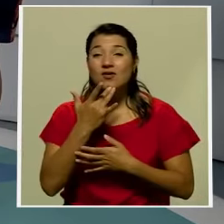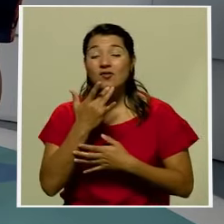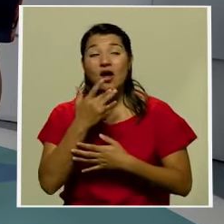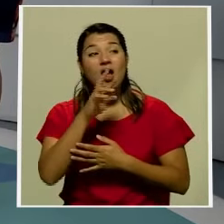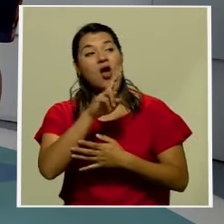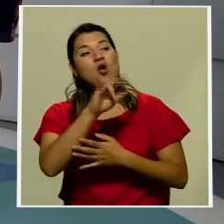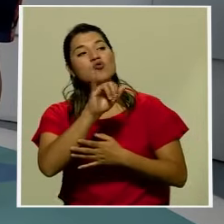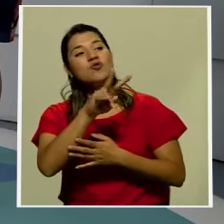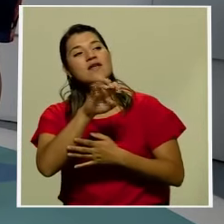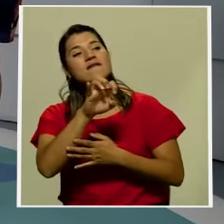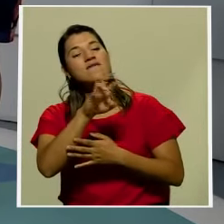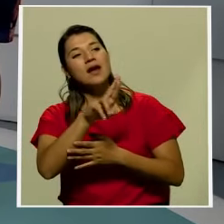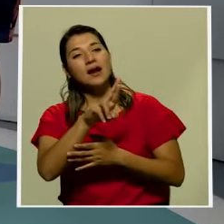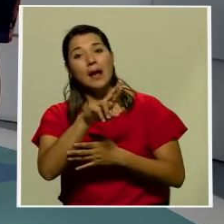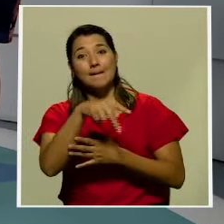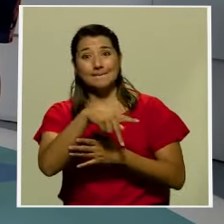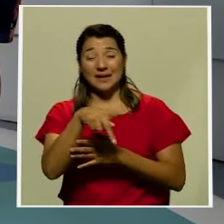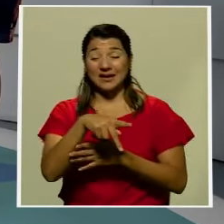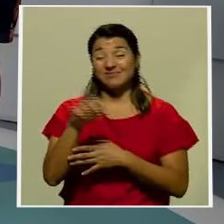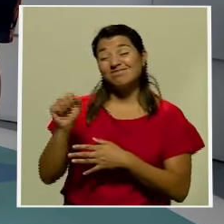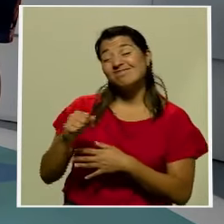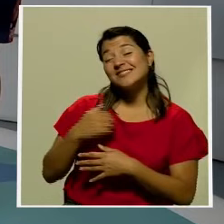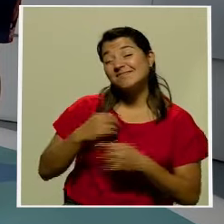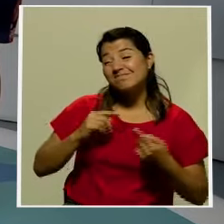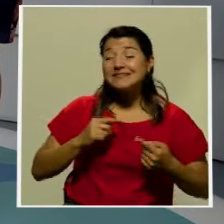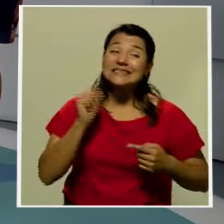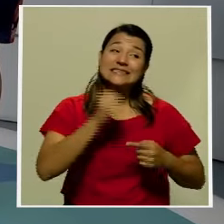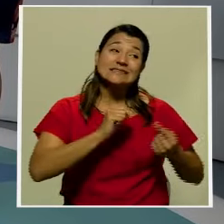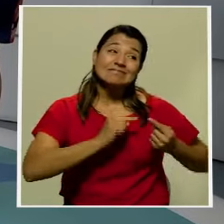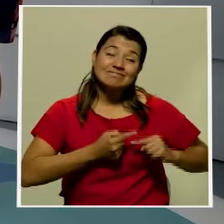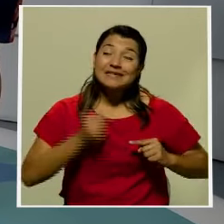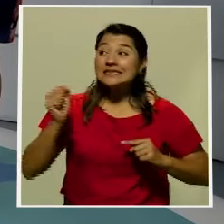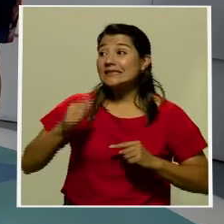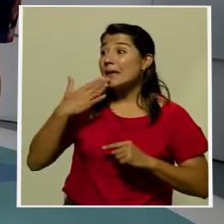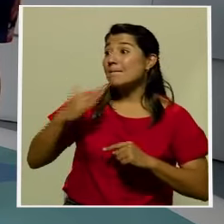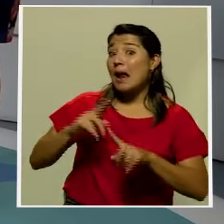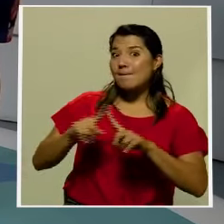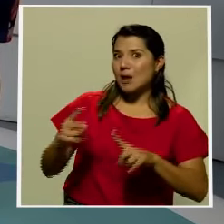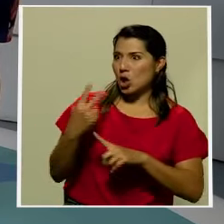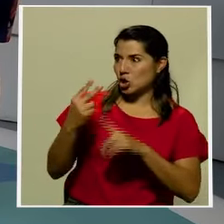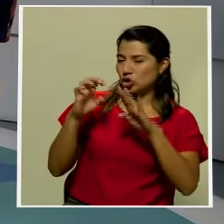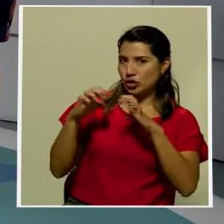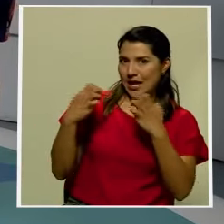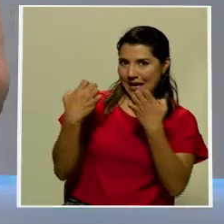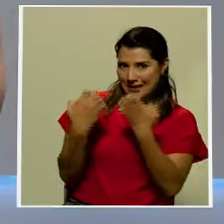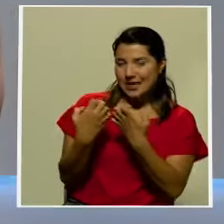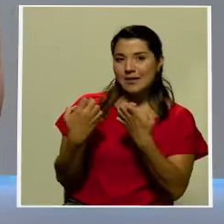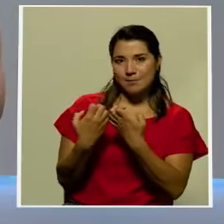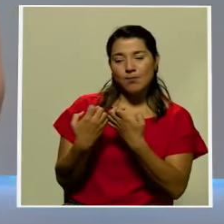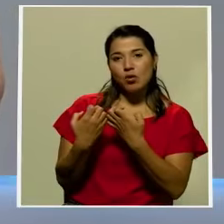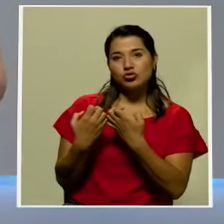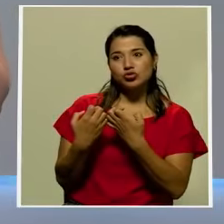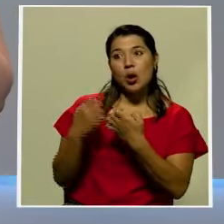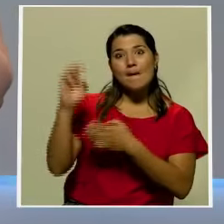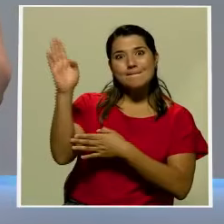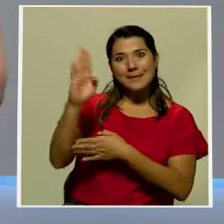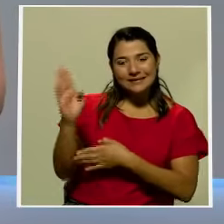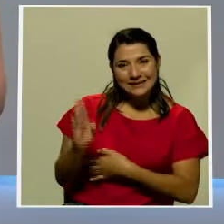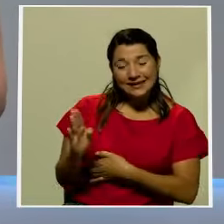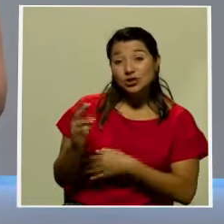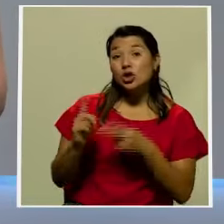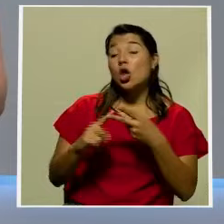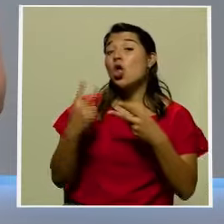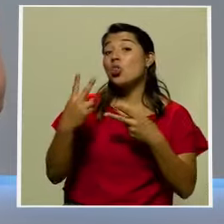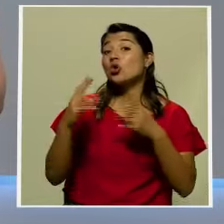Plate, bueno, pues... Sí, estamos de lucha. Estamos mal, pero bueno, son dos equipos en la Libertadores, son dos equipos brasileños, dos equipos